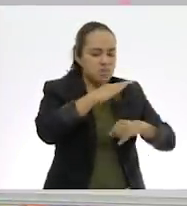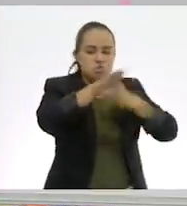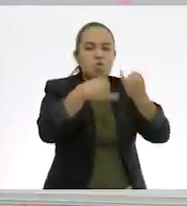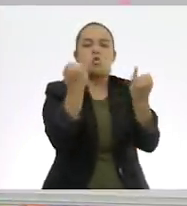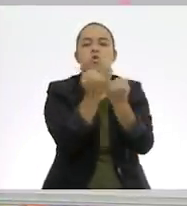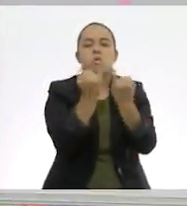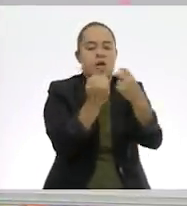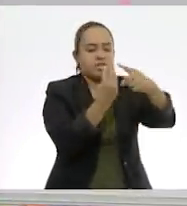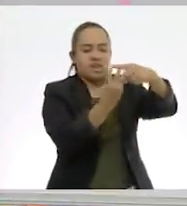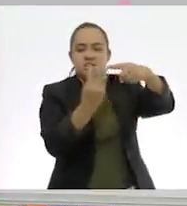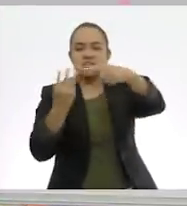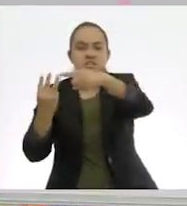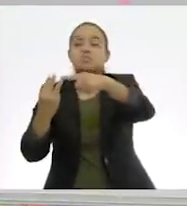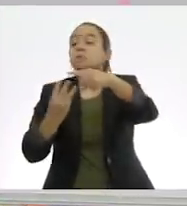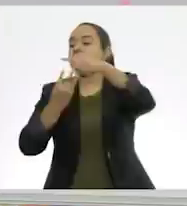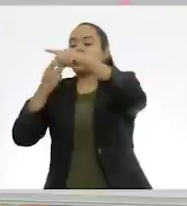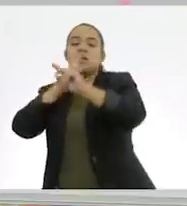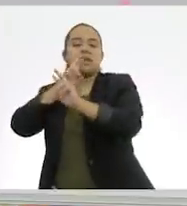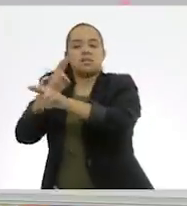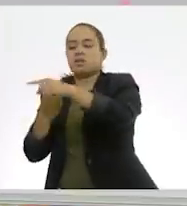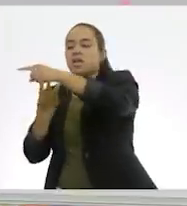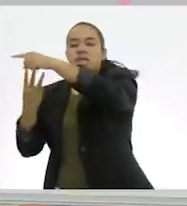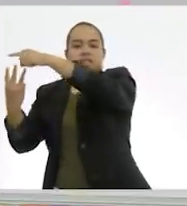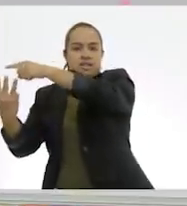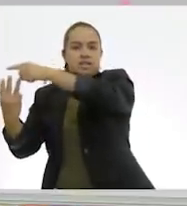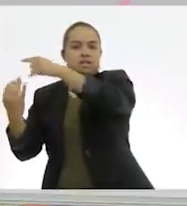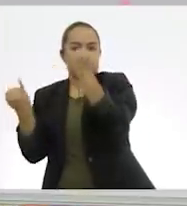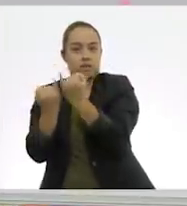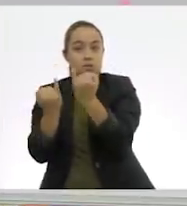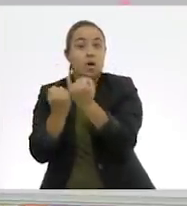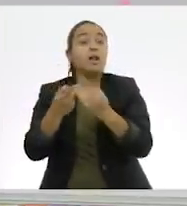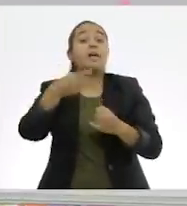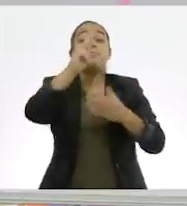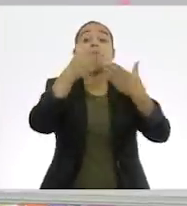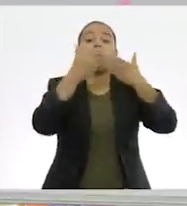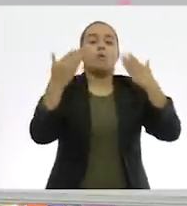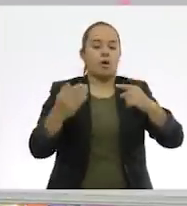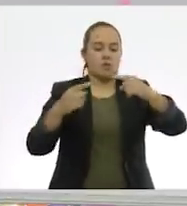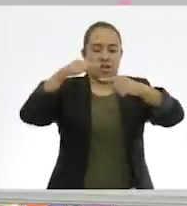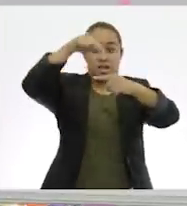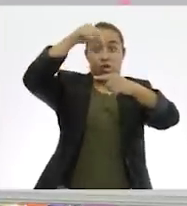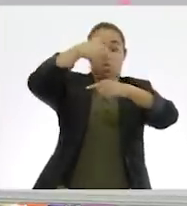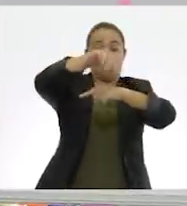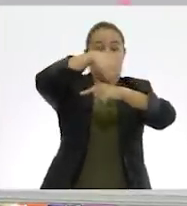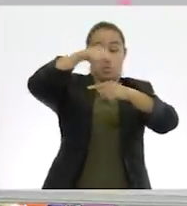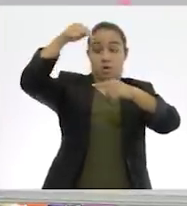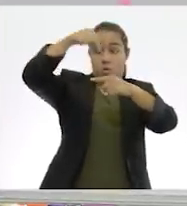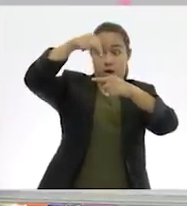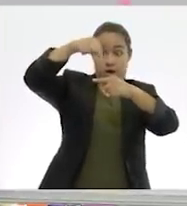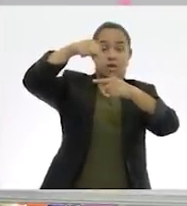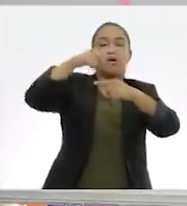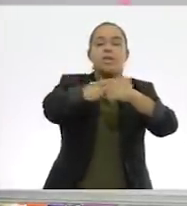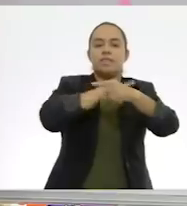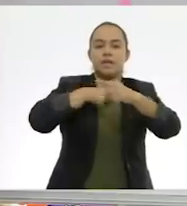tercios, el denominador se queda igual. Solamente nos vamos a enfocar en sumar los numeradores. Muy bien. Tres más uno más uno, cinco.